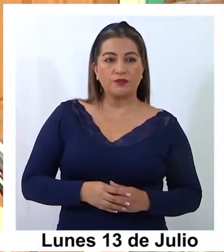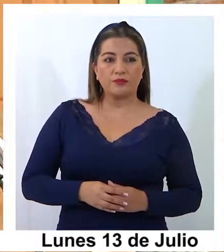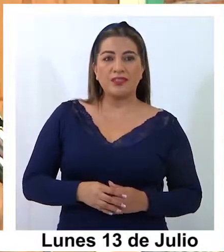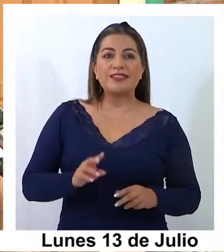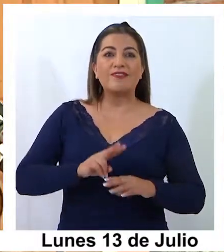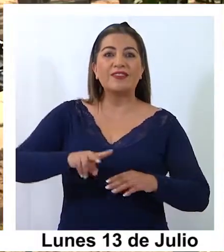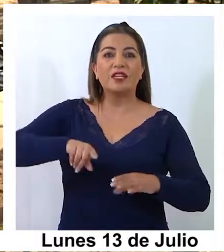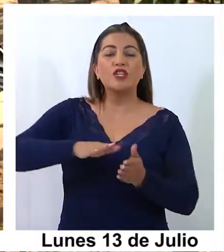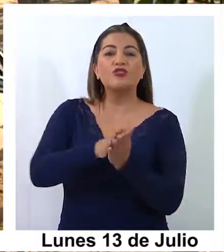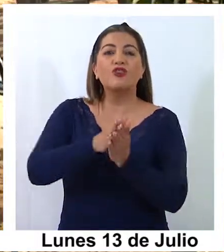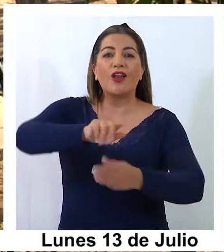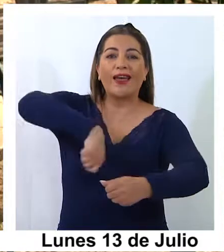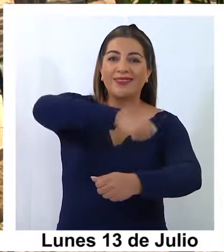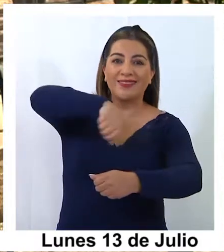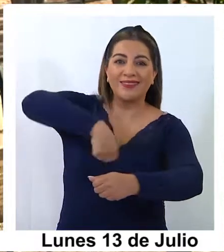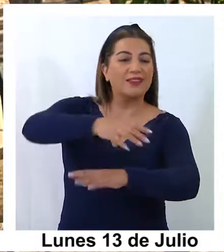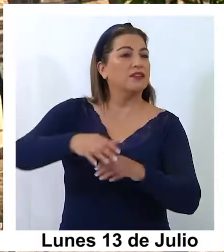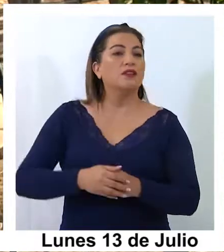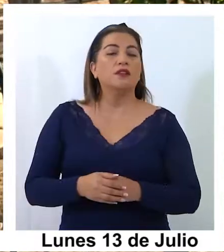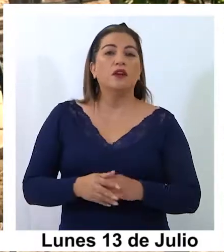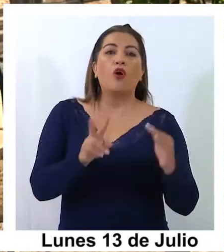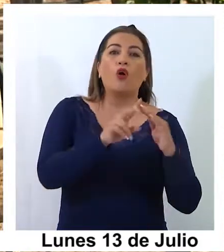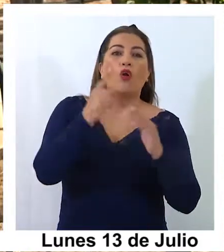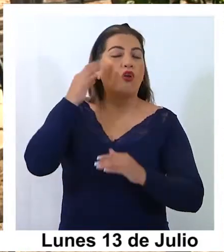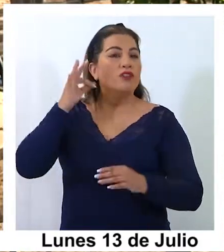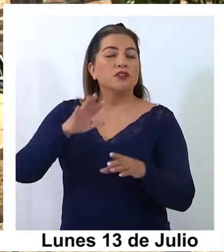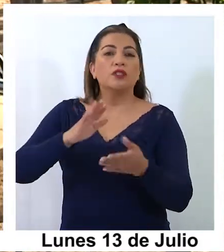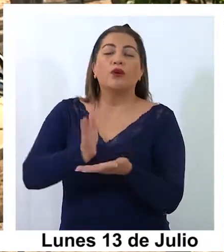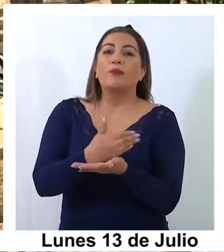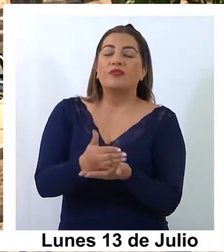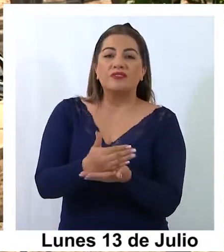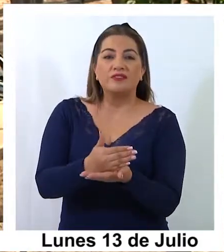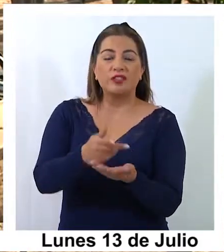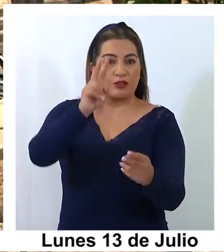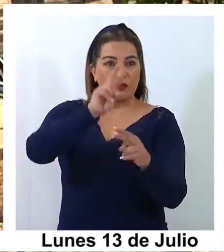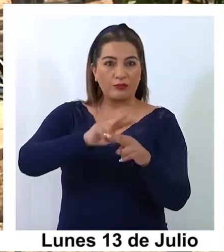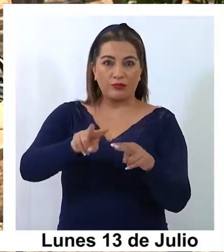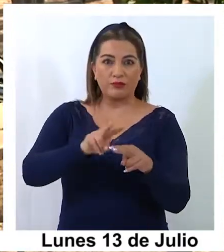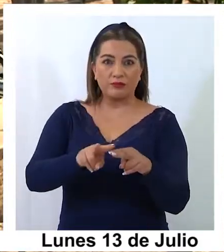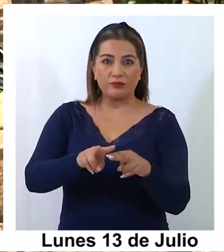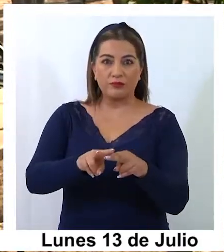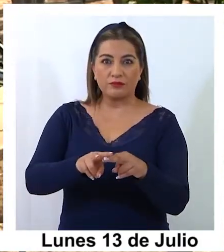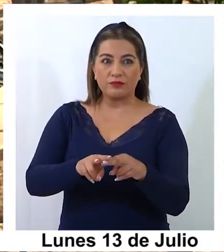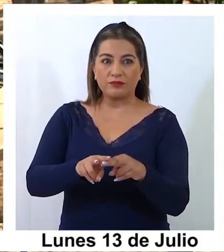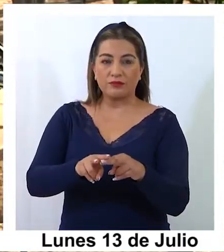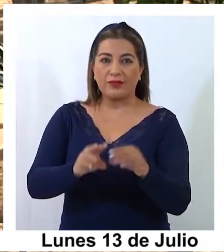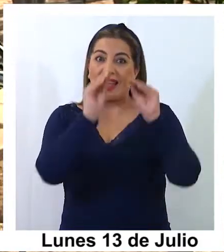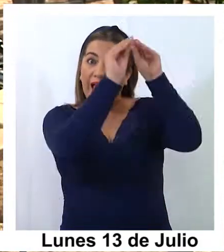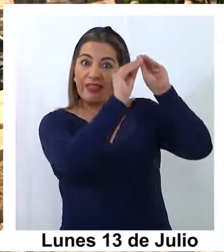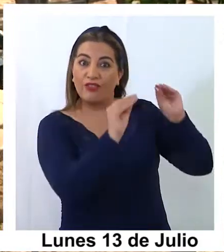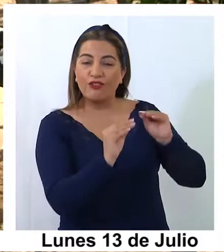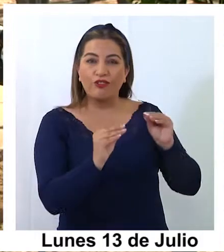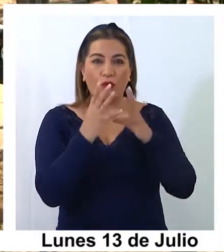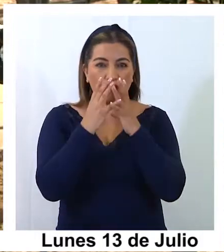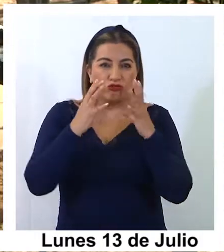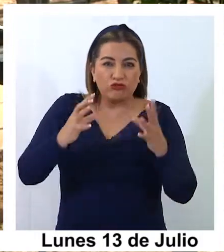chocolate, ¿me entiendes? Entre los vecinos se conformaron para poder hacer este tipo de adorno para